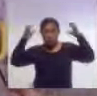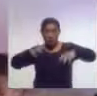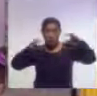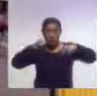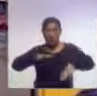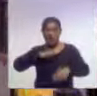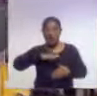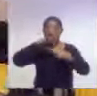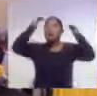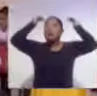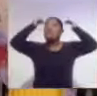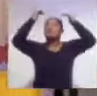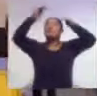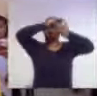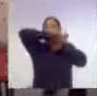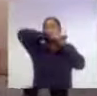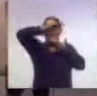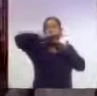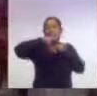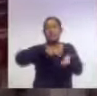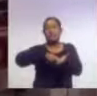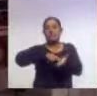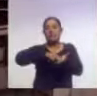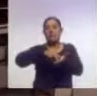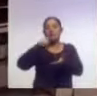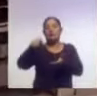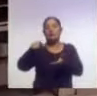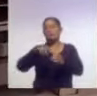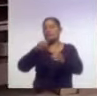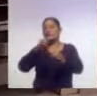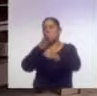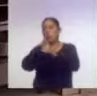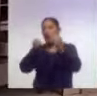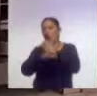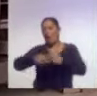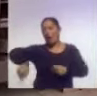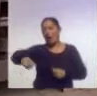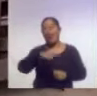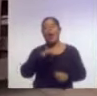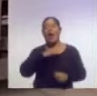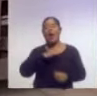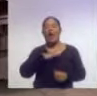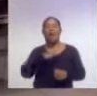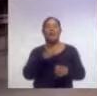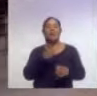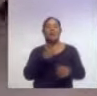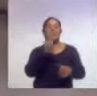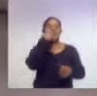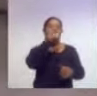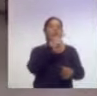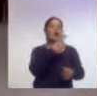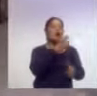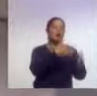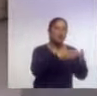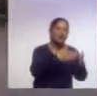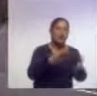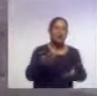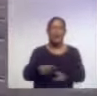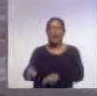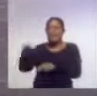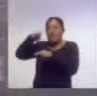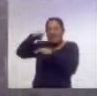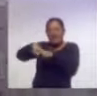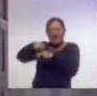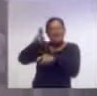impermeabilizó el techo y sobre equipamiento didáctico se adquirieron utensilios de cocina, periqueras y cunas, elementos